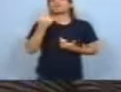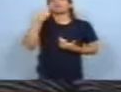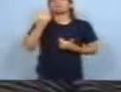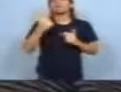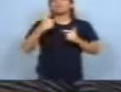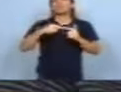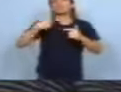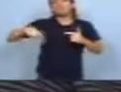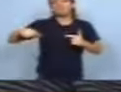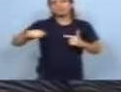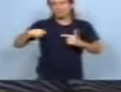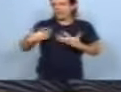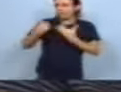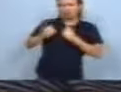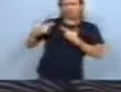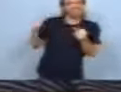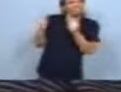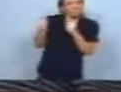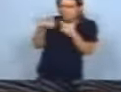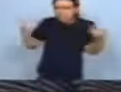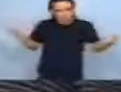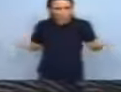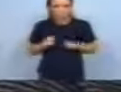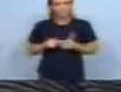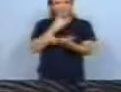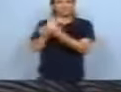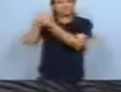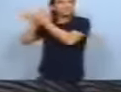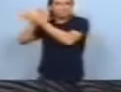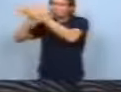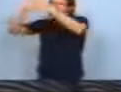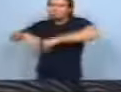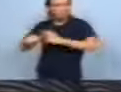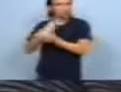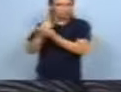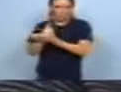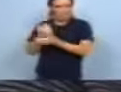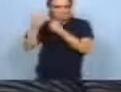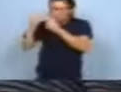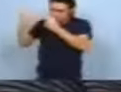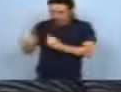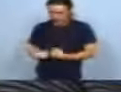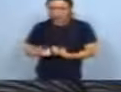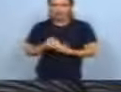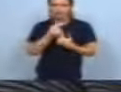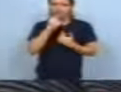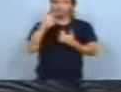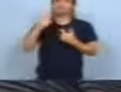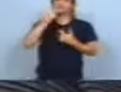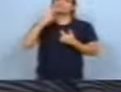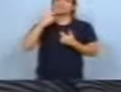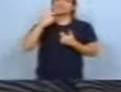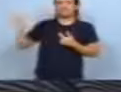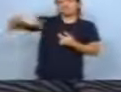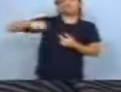es térmico, que es un material destructible. Poder pagar martillazo que no se destruye, es un invento